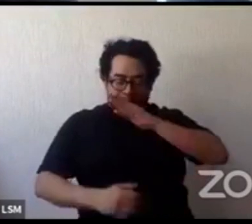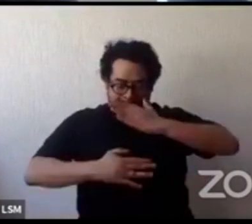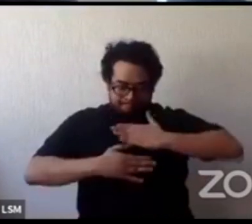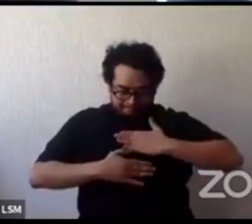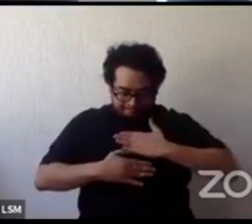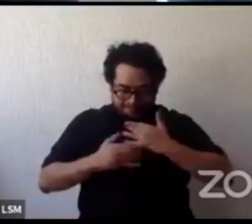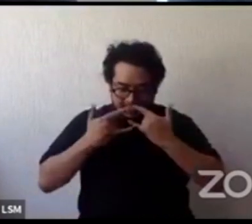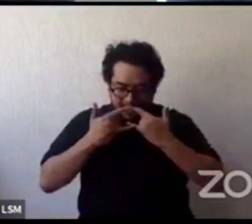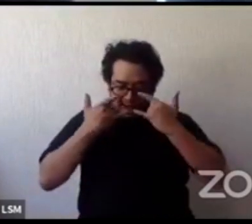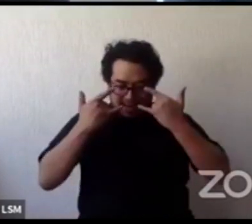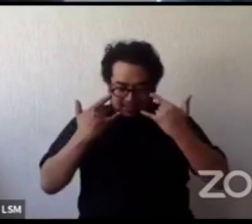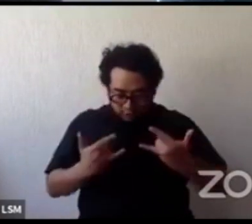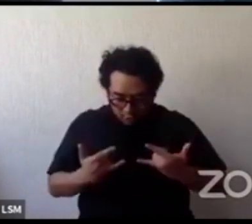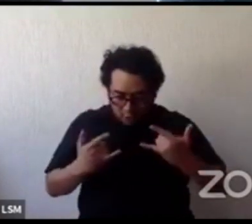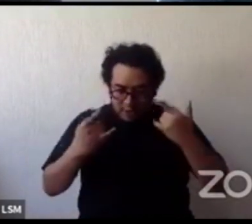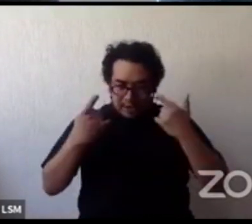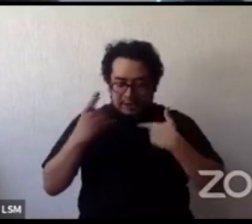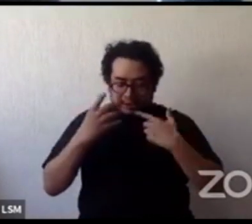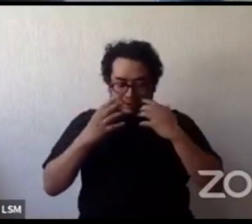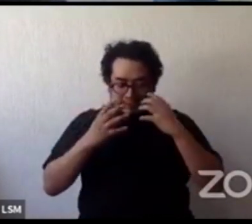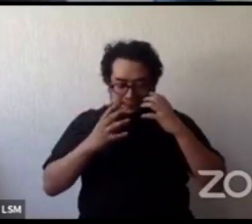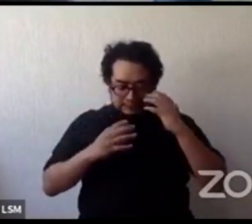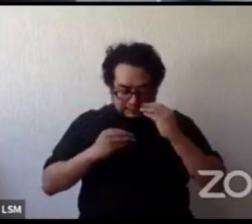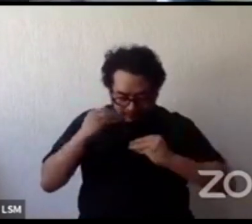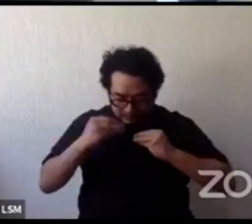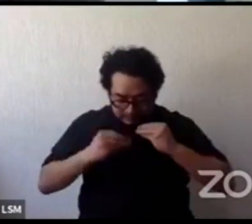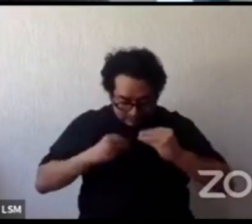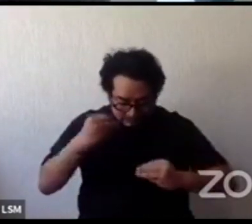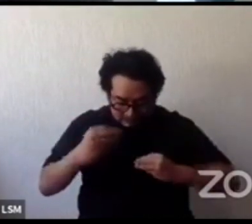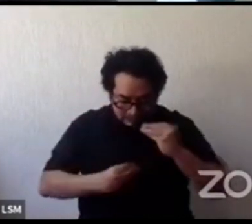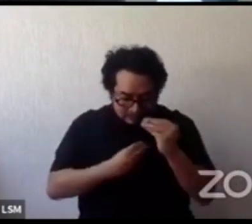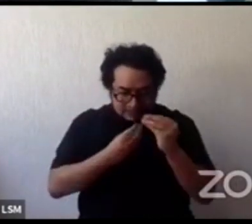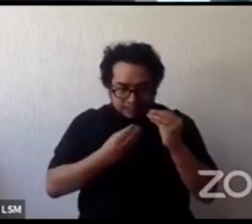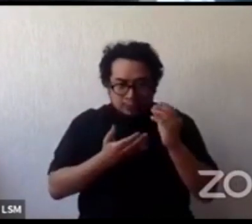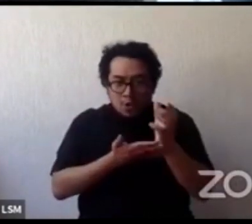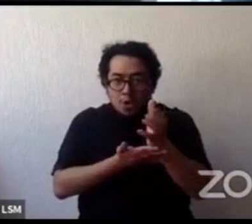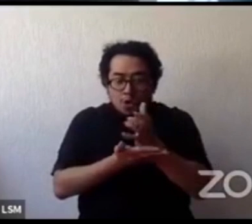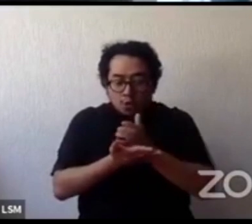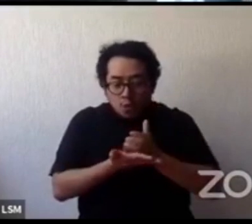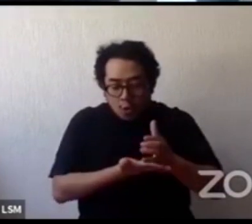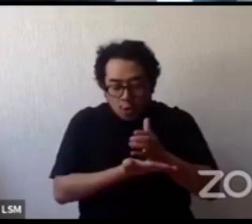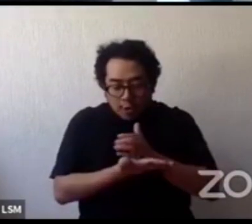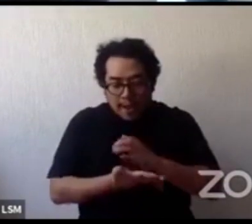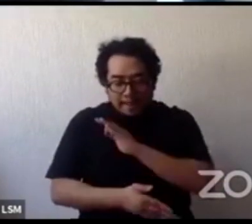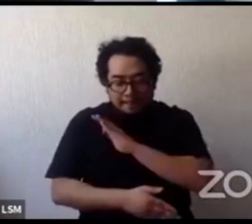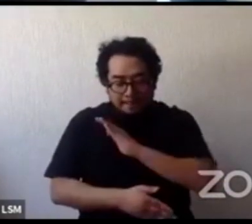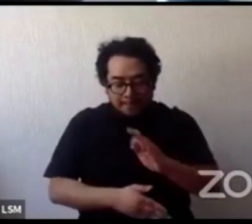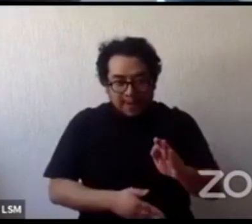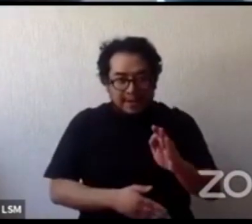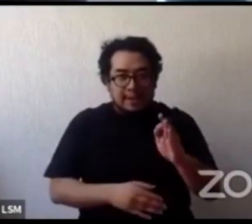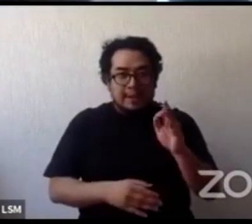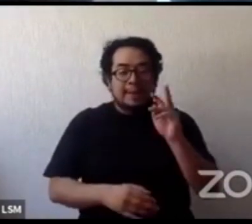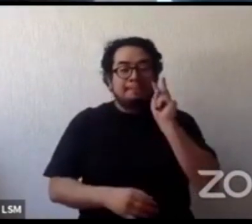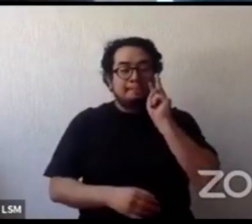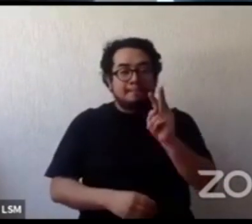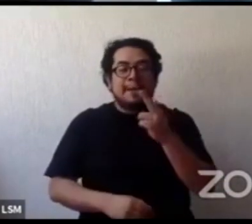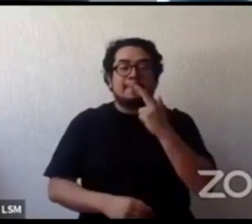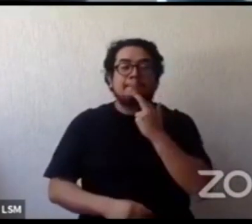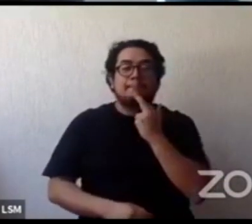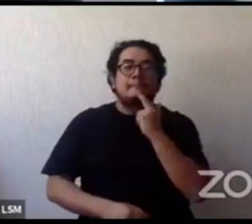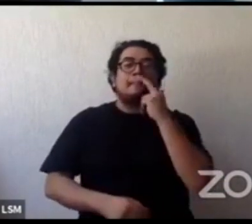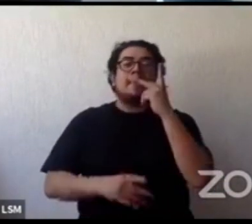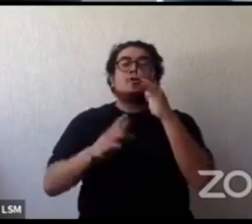violencia y sobre todo de violencia sexual van a poder mirar con más atención a sus hijas y a sus hijos y saber qué hacer